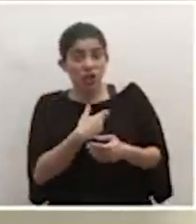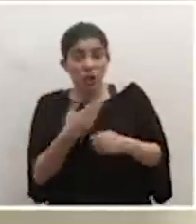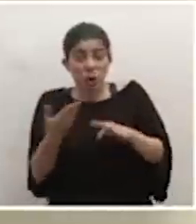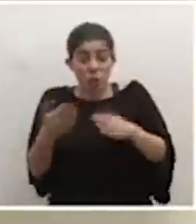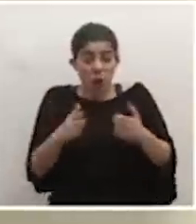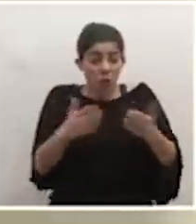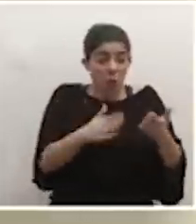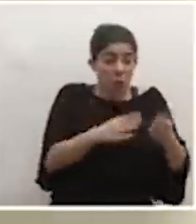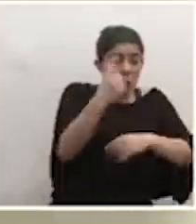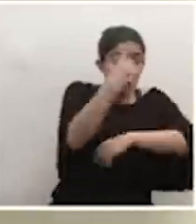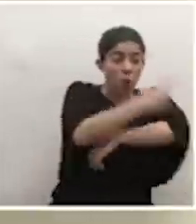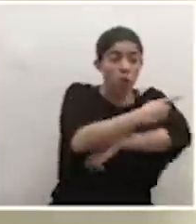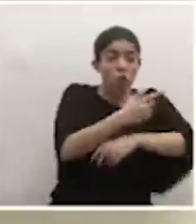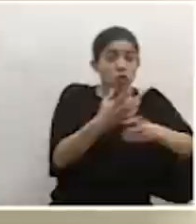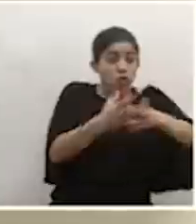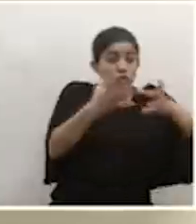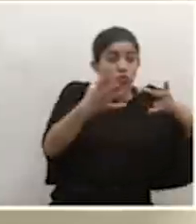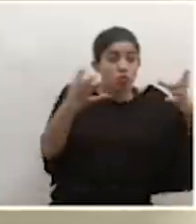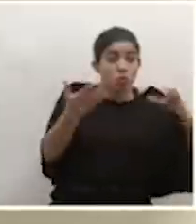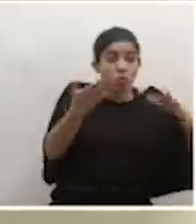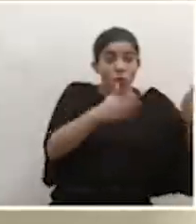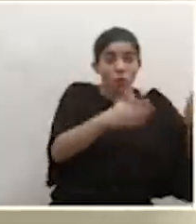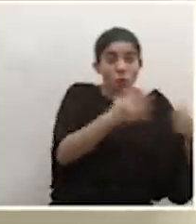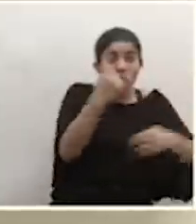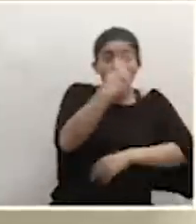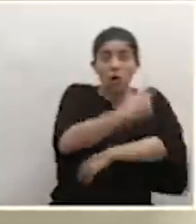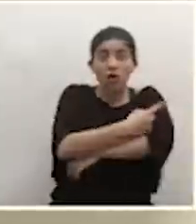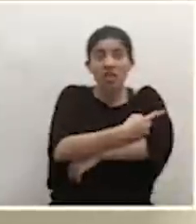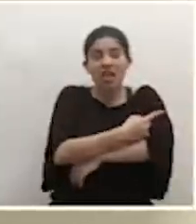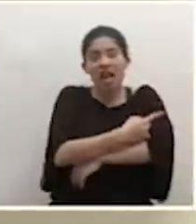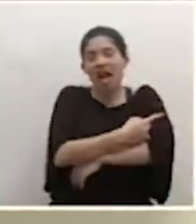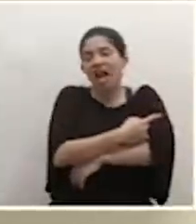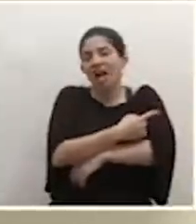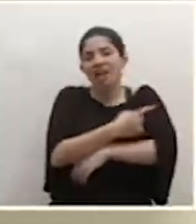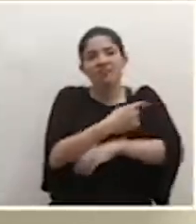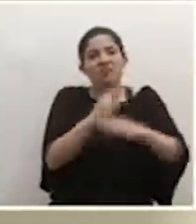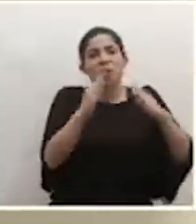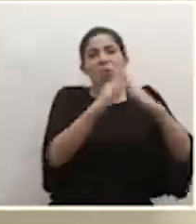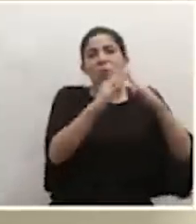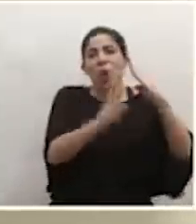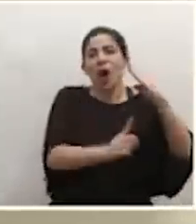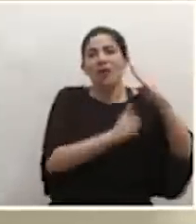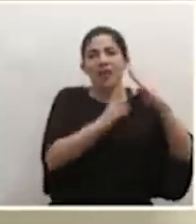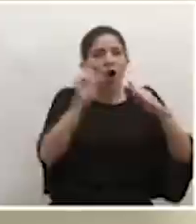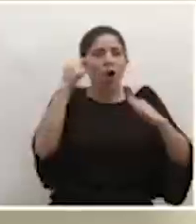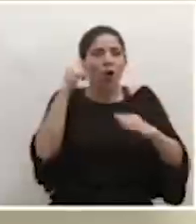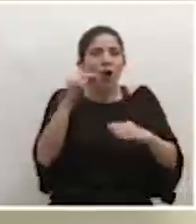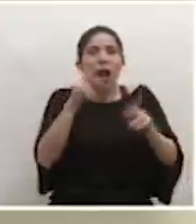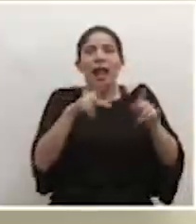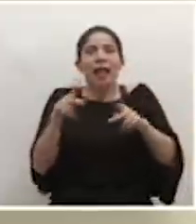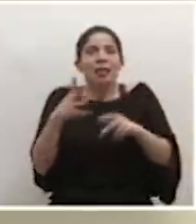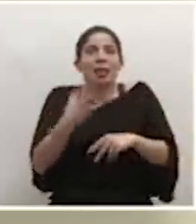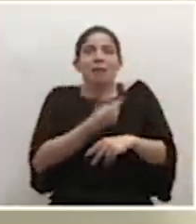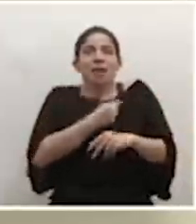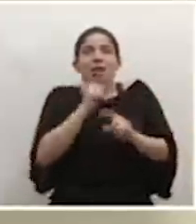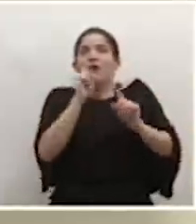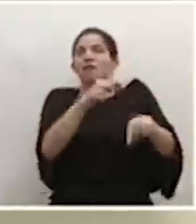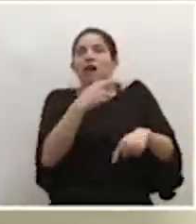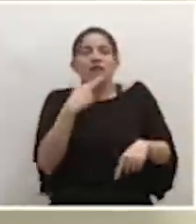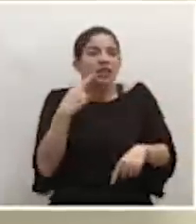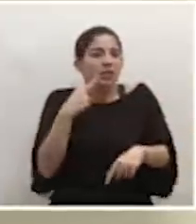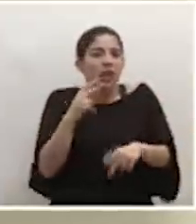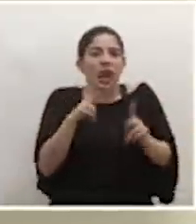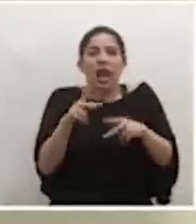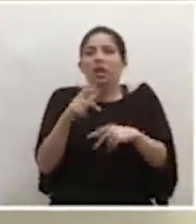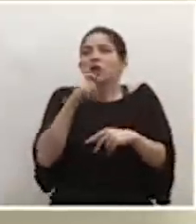muertes por día, esto inmediatamente hacemos… o sea, la cuarentena no siquiera hay que ponerla como gobierno, la gente no va a querer ir a los restaurantes, la gente no va a